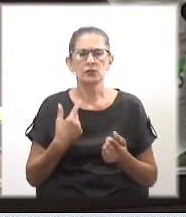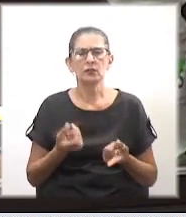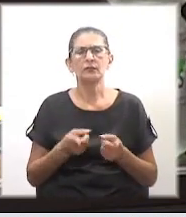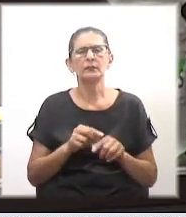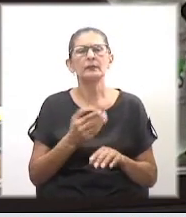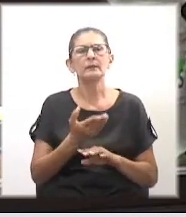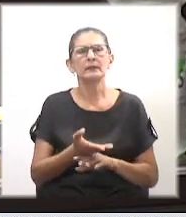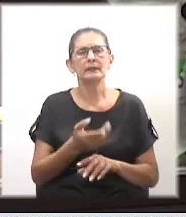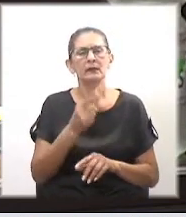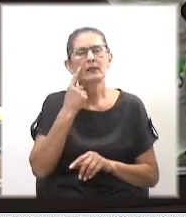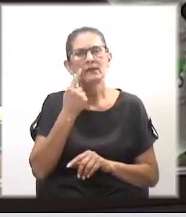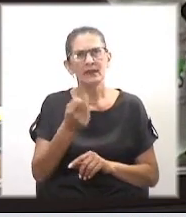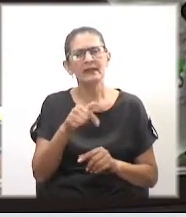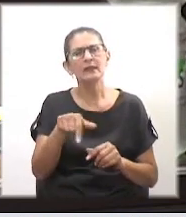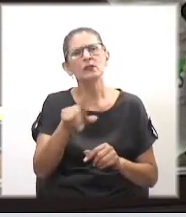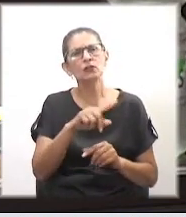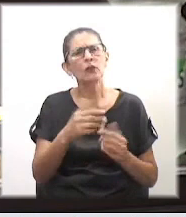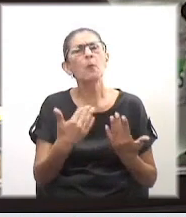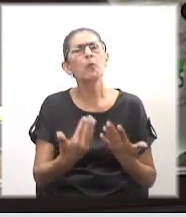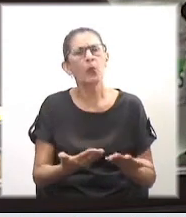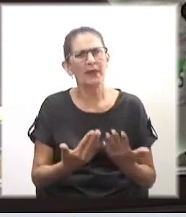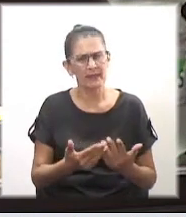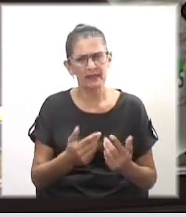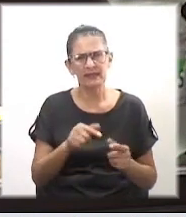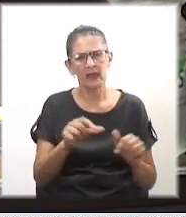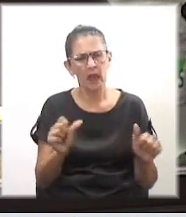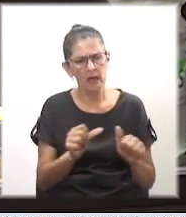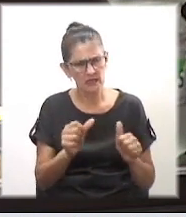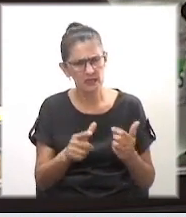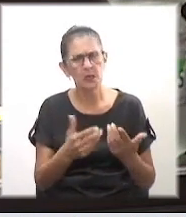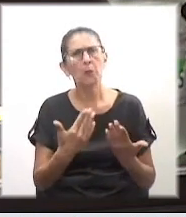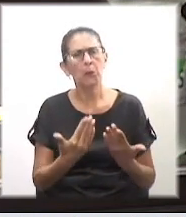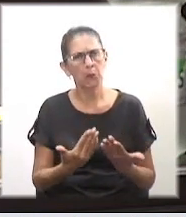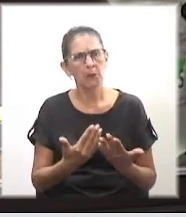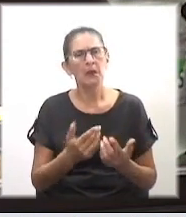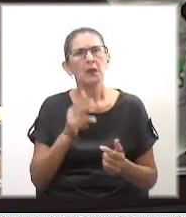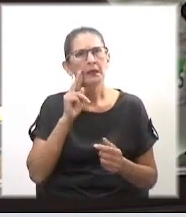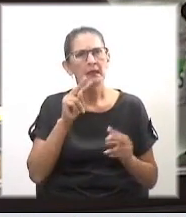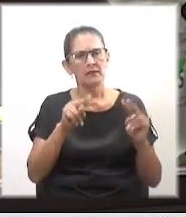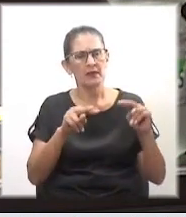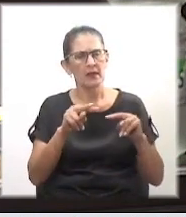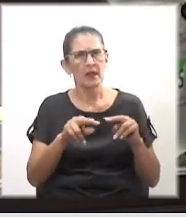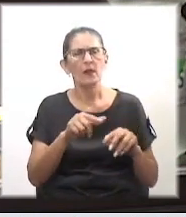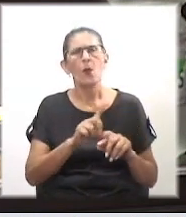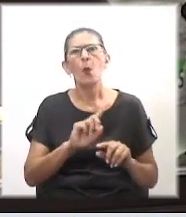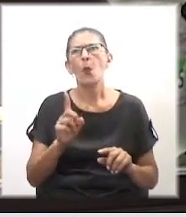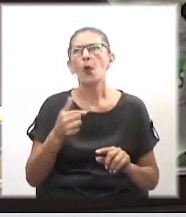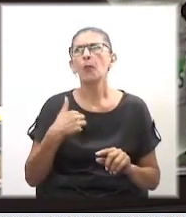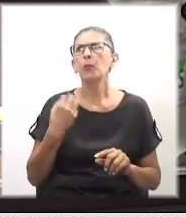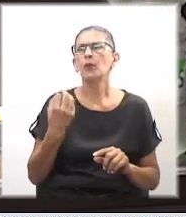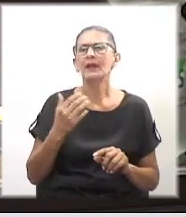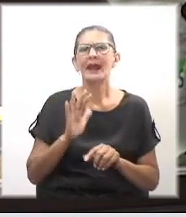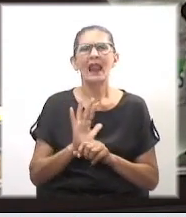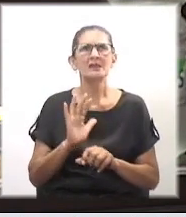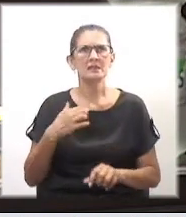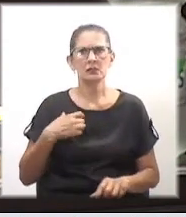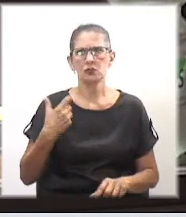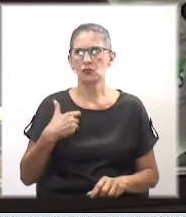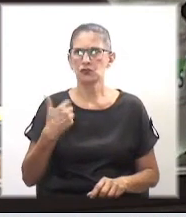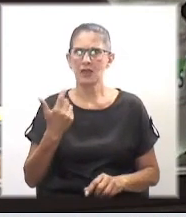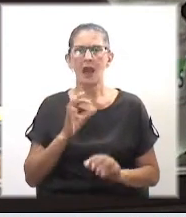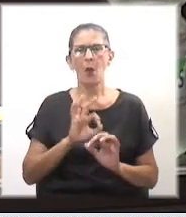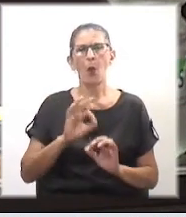el que nos vean capaces por lo que somos y hacemos, y no solamente por nuestra clase social o por nuestras